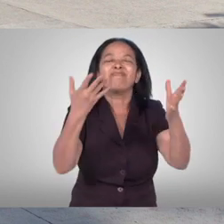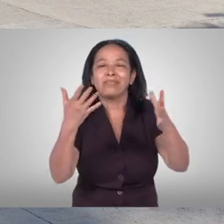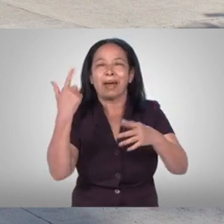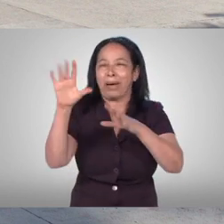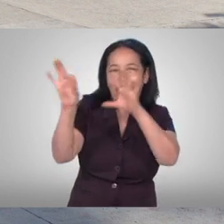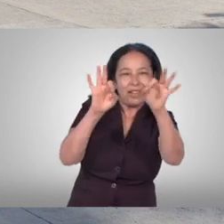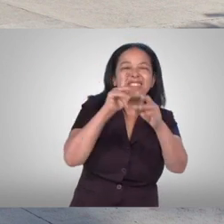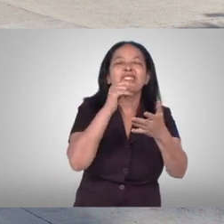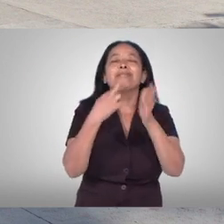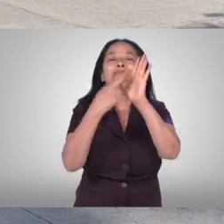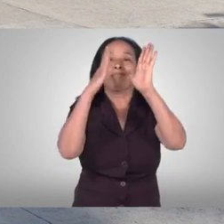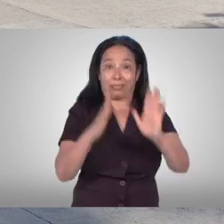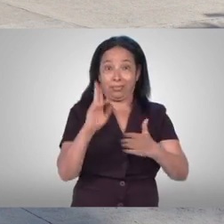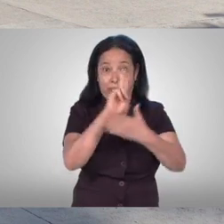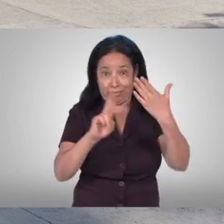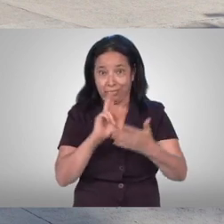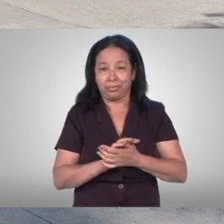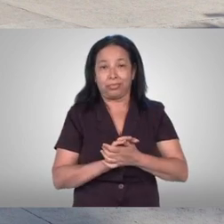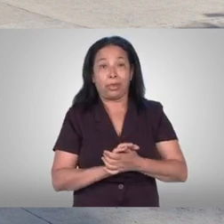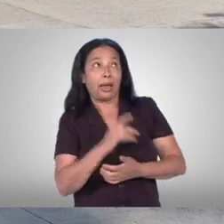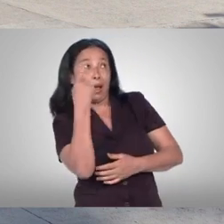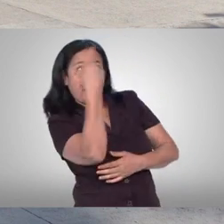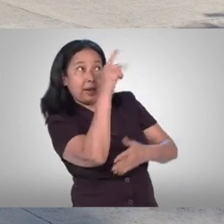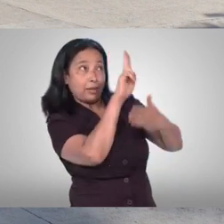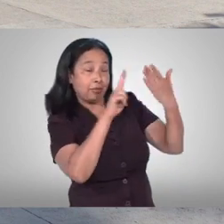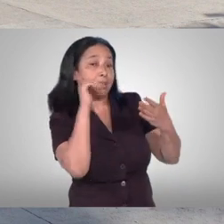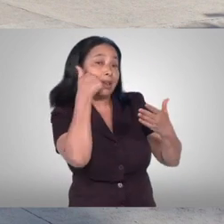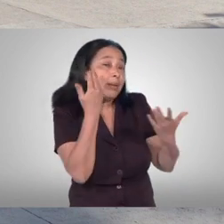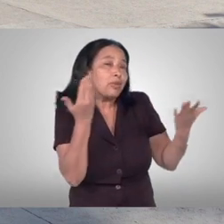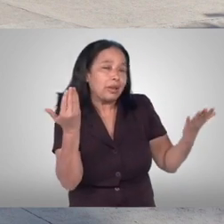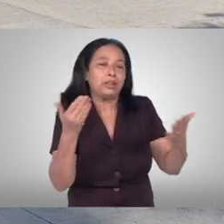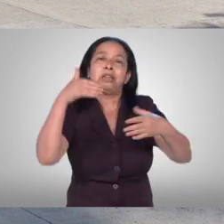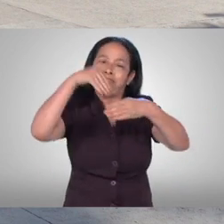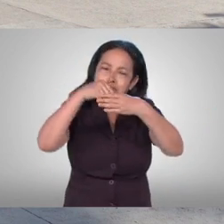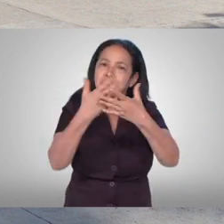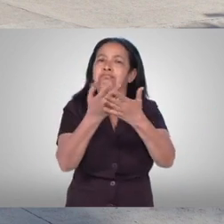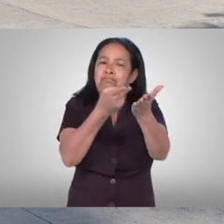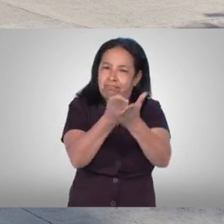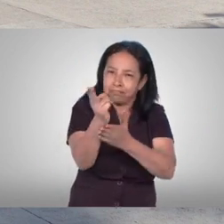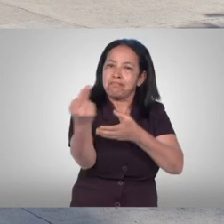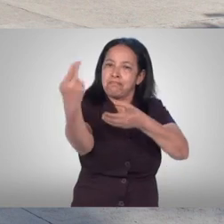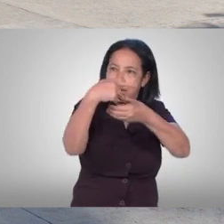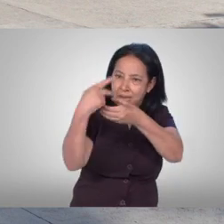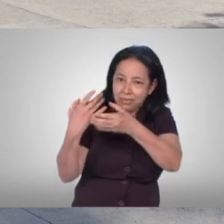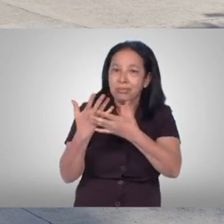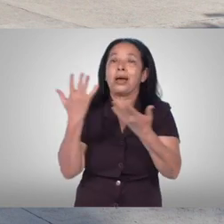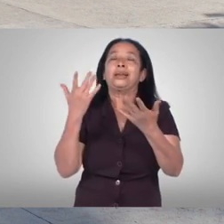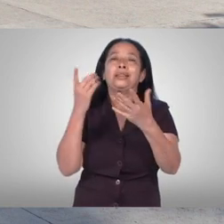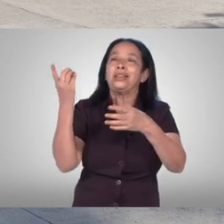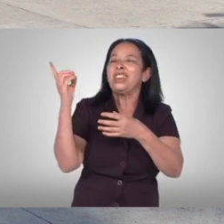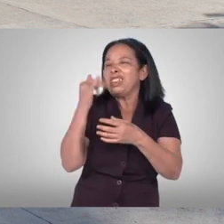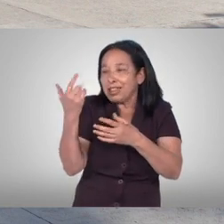motivado a elegir a tus representantes estudiantiles. En la UNA, los estudiantes queremos elecciones transparentes, participativas,